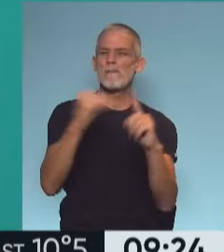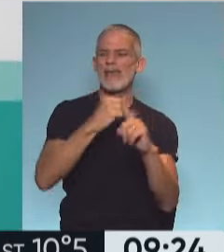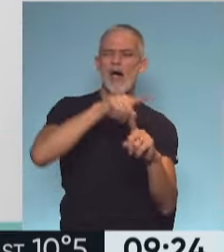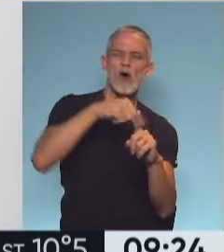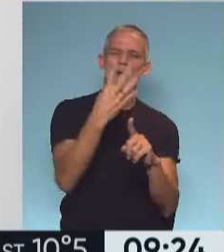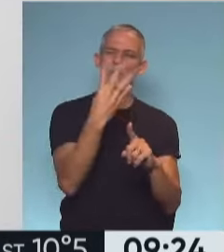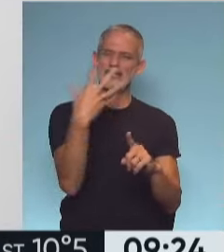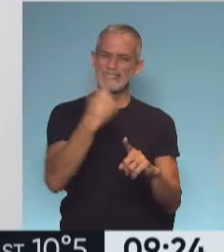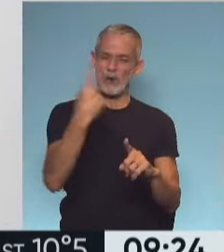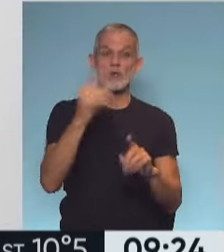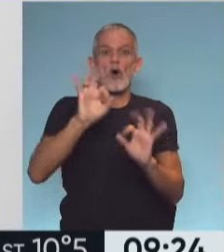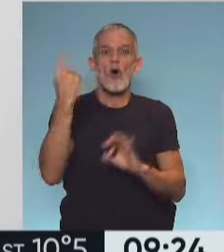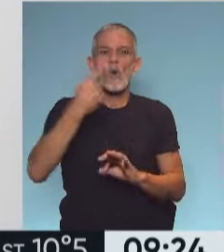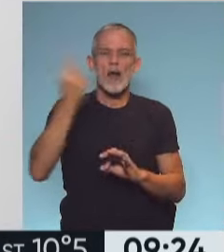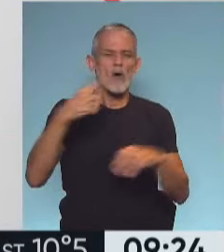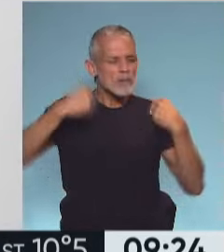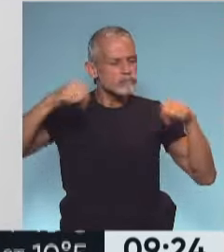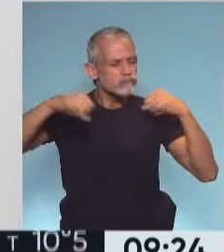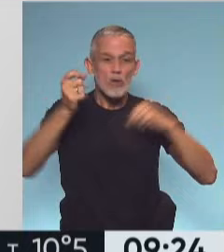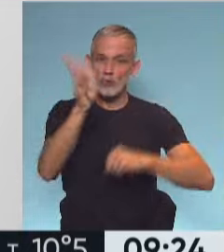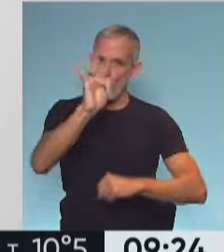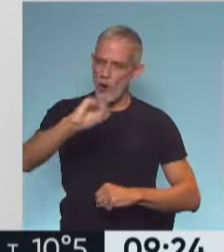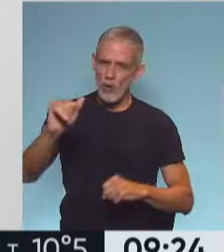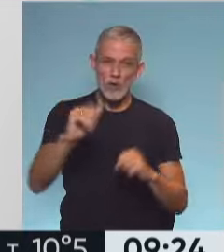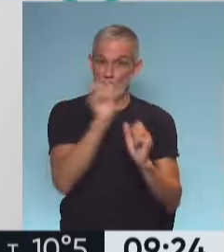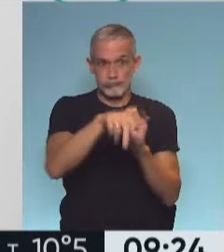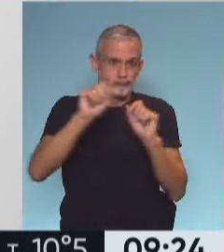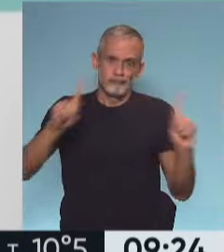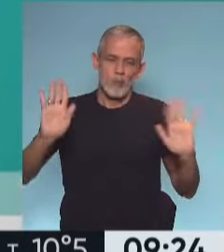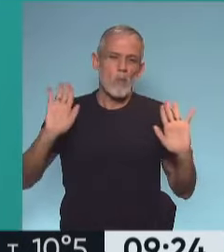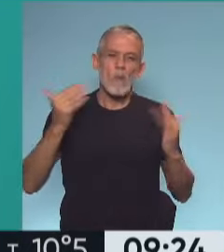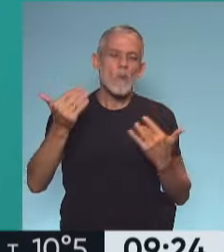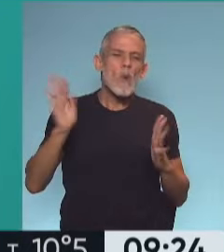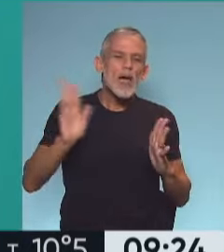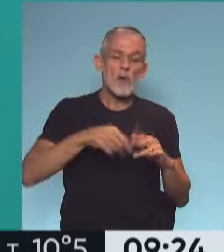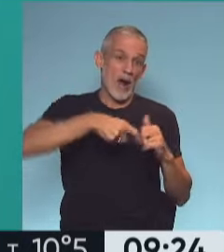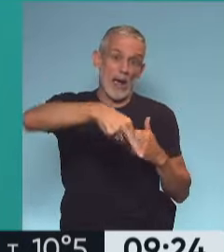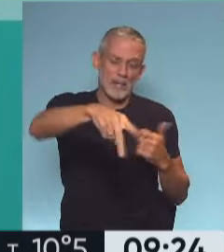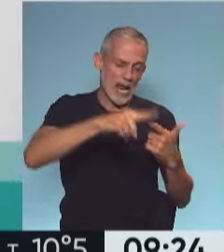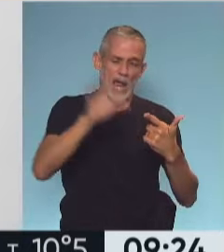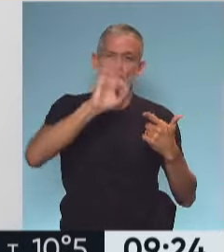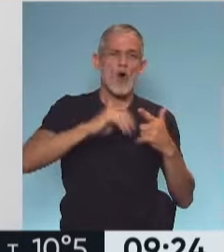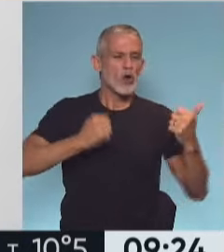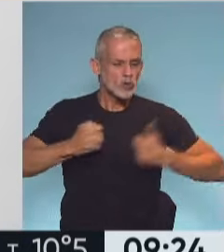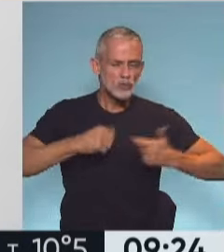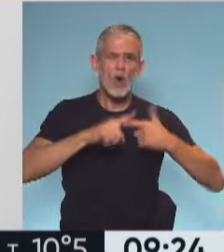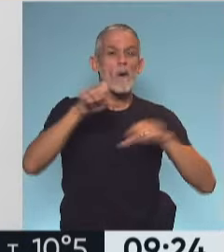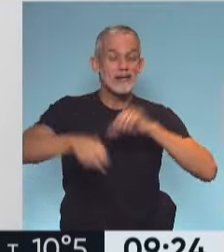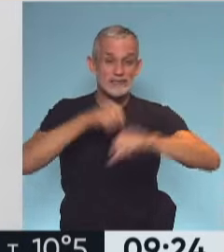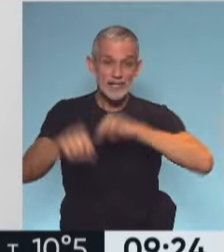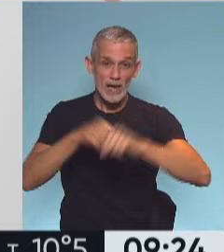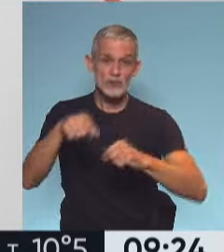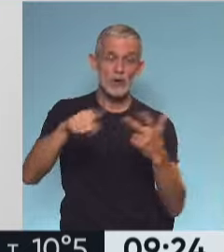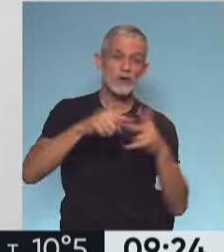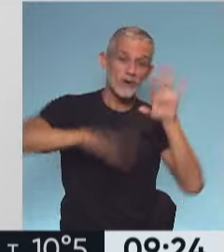45 minutos o una hora de ejercicio diario que cada uno puede hacer. Llámese una caminata, trotar, andar en bicicleta,